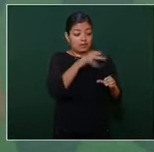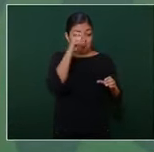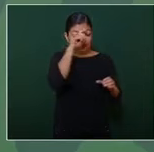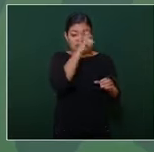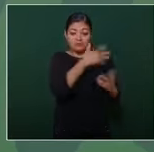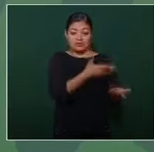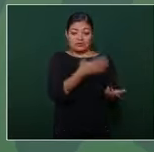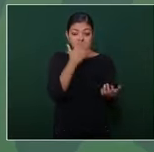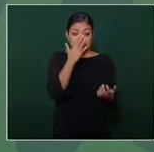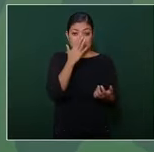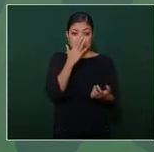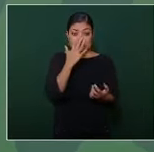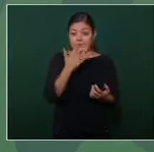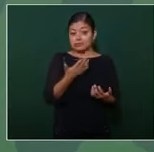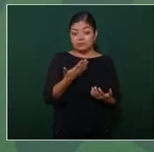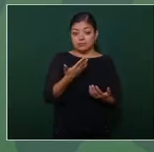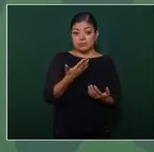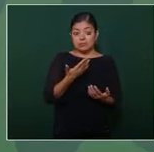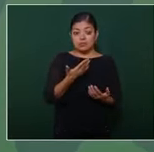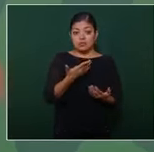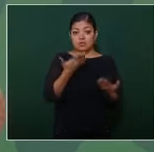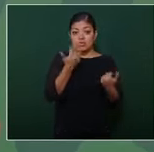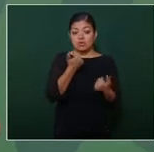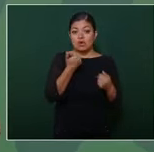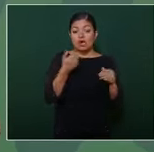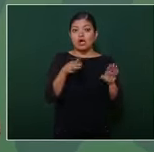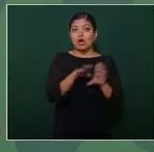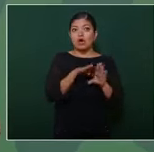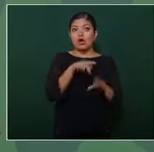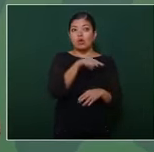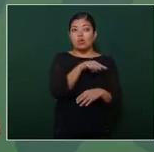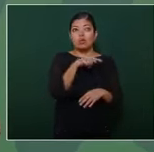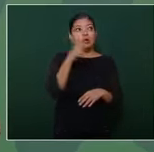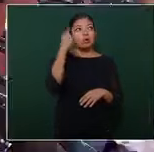no está en su naturaleza